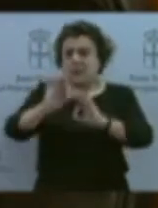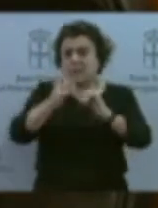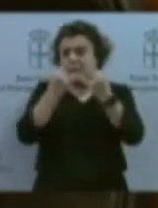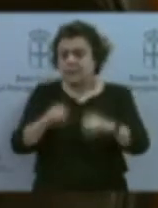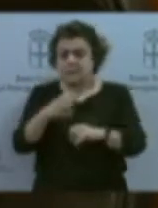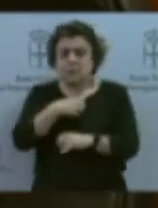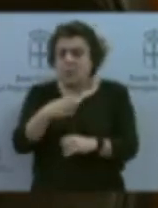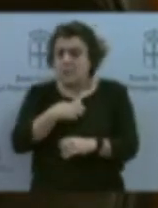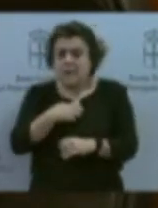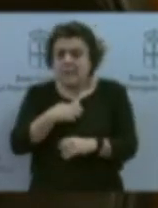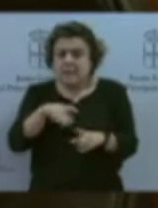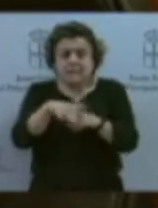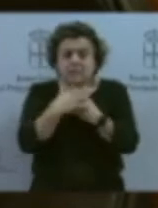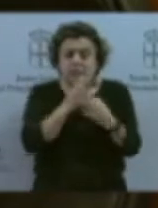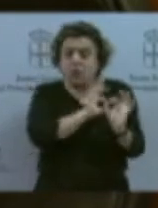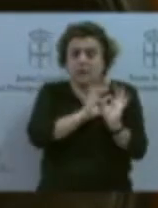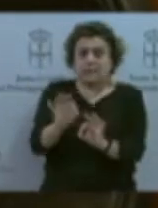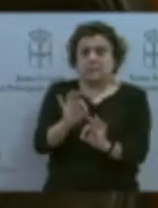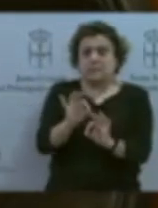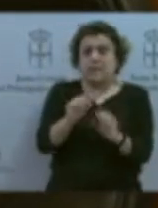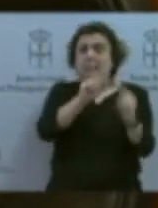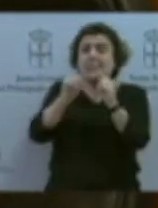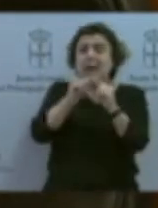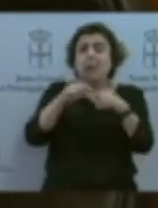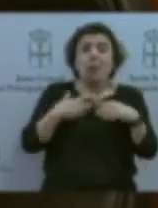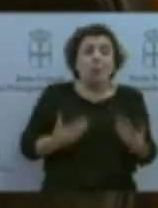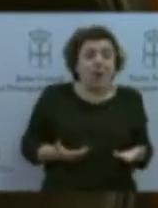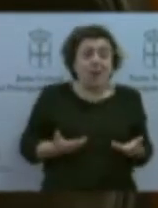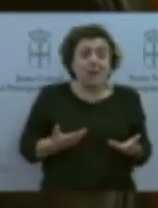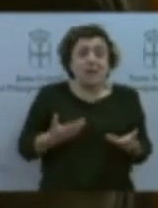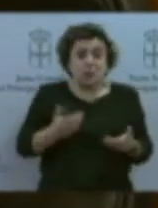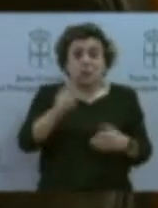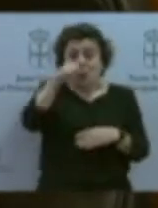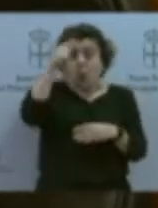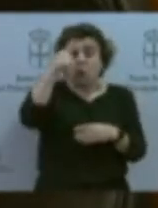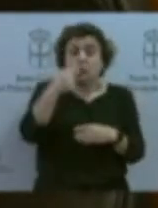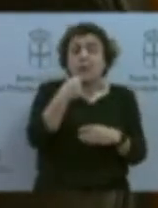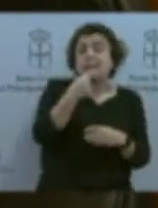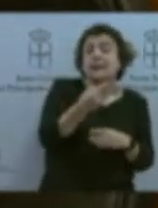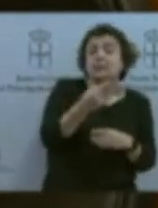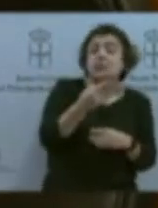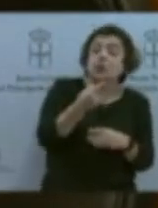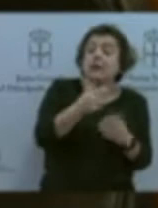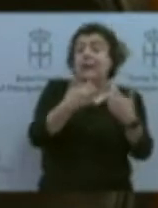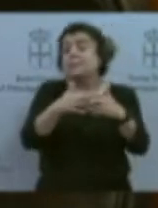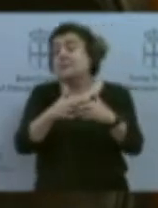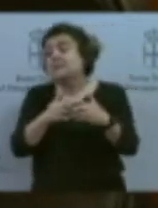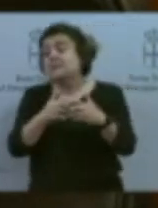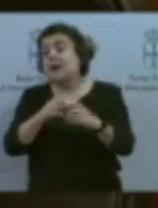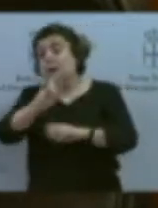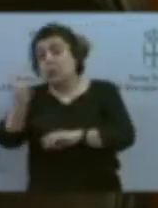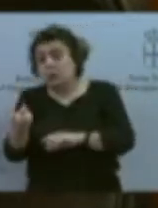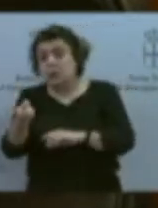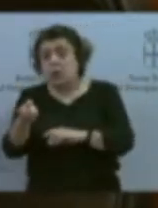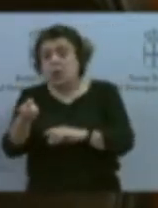El diálogo fue que en cultura dijeron ellos que hieren empresas y que fueran industria. En industria dijeron ellos que hieren cultura y que fueran a hablar